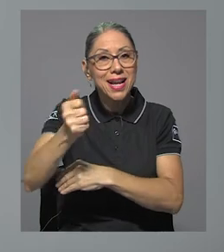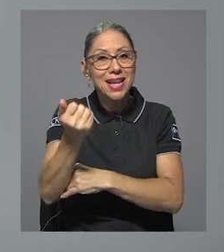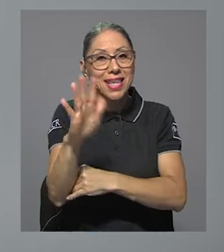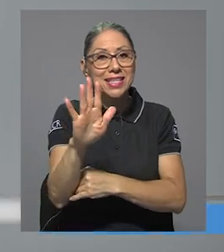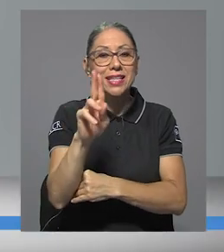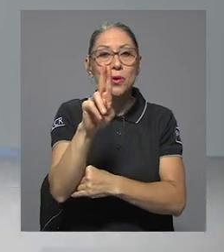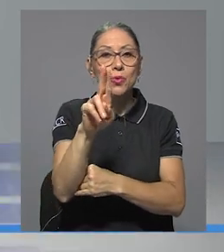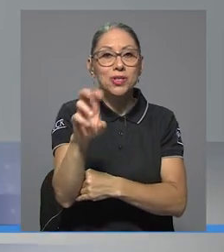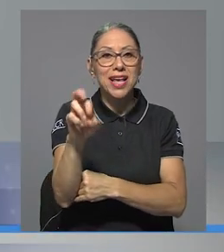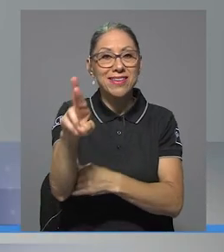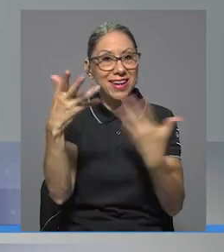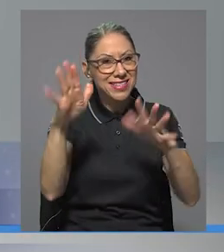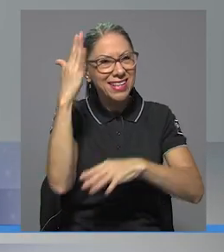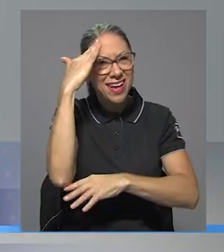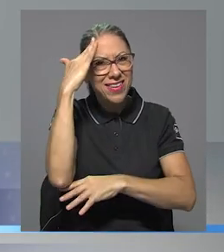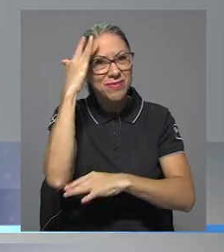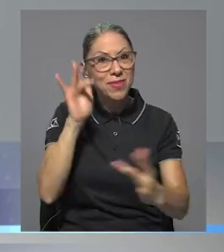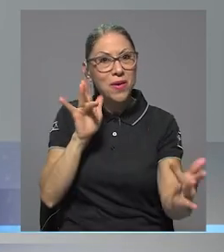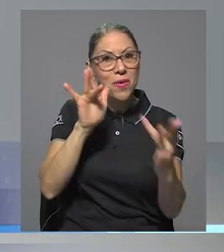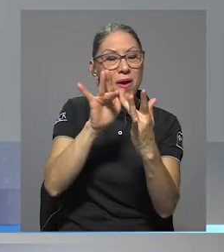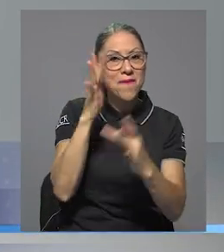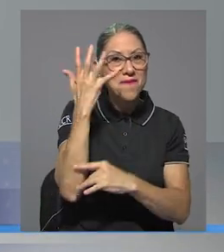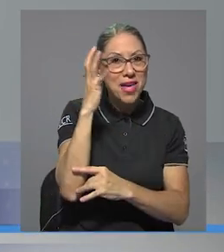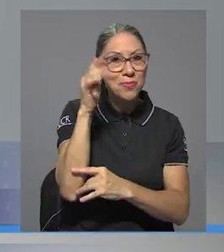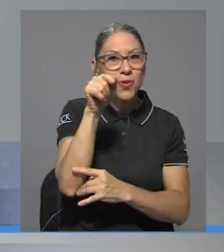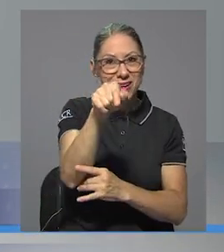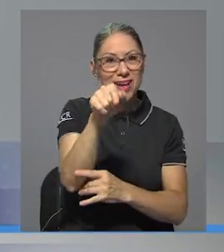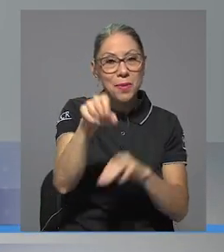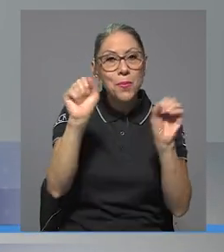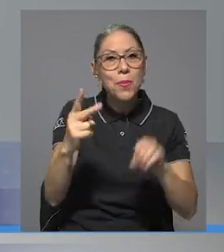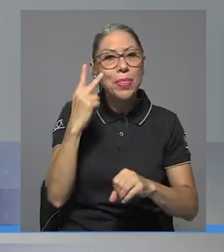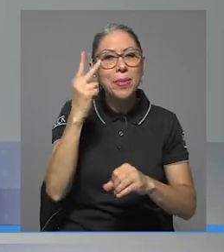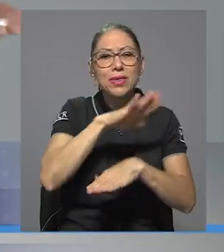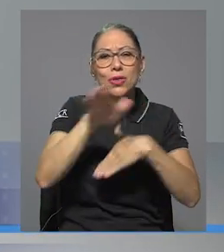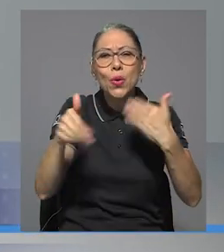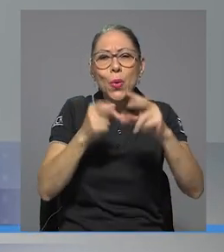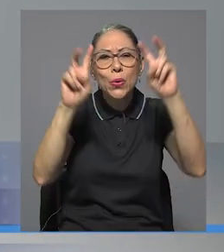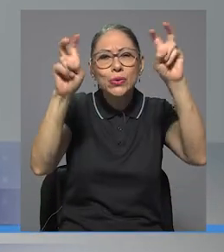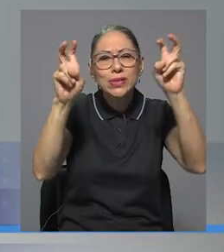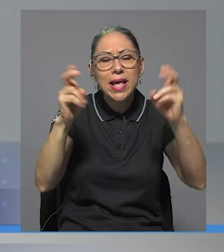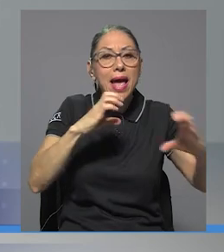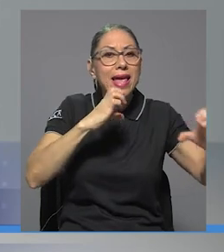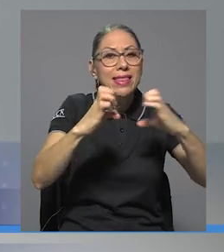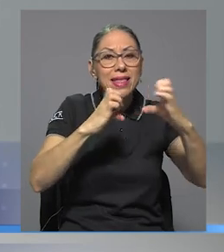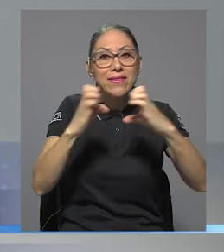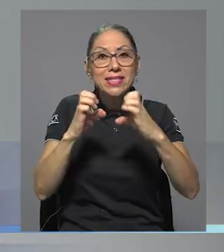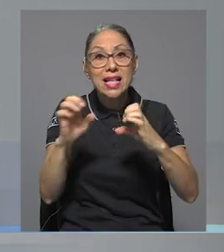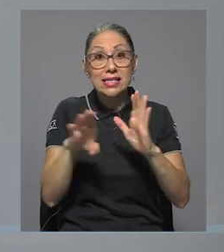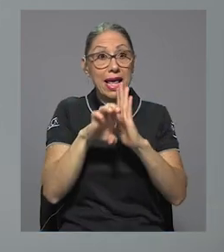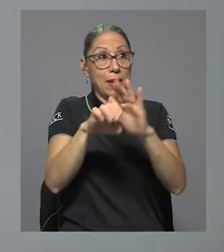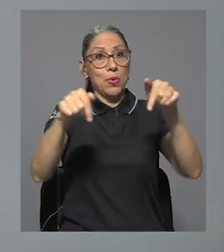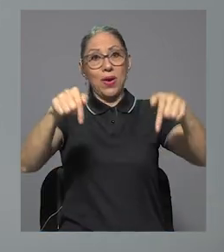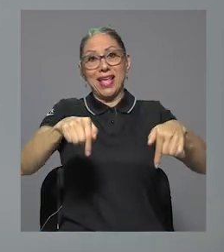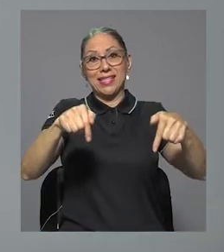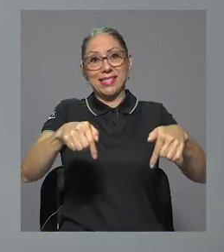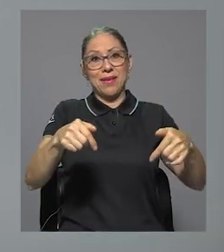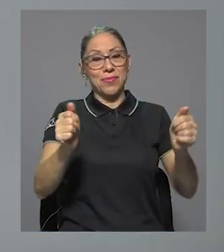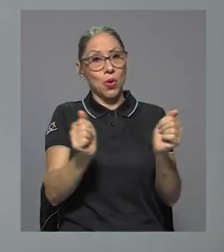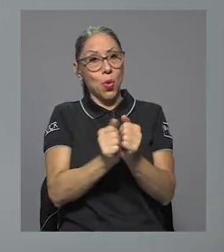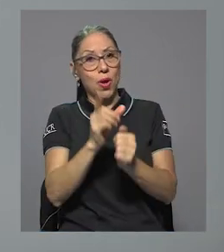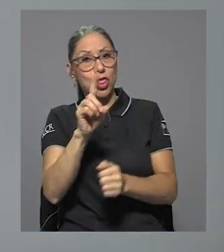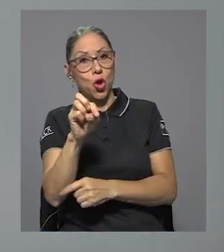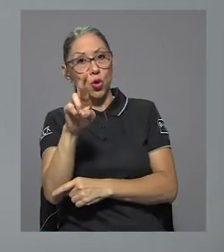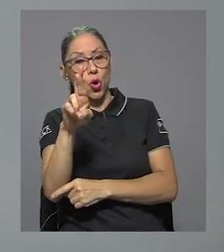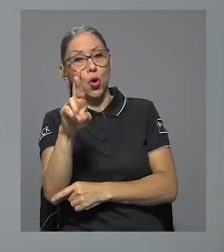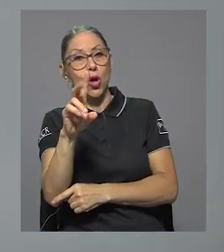canal 15 UCR. Ya saben, síganos en Facebook, ahí pueden seguir todos nuestros contenidos, todas nuestras entrevistas como esta que hemos tenido hoy con